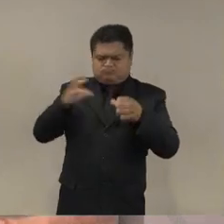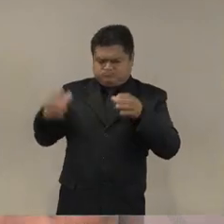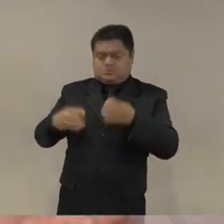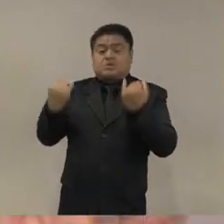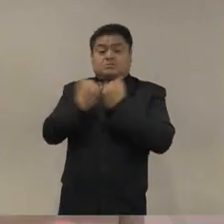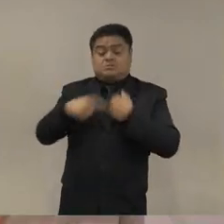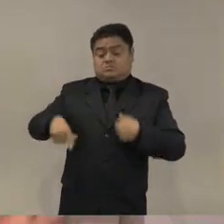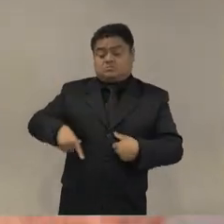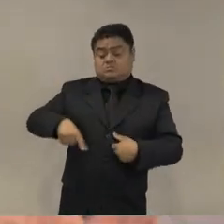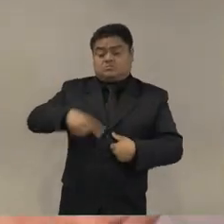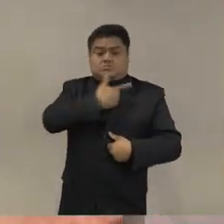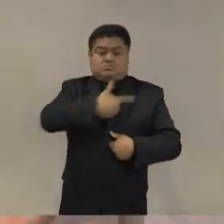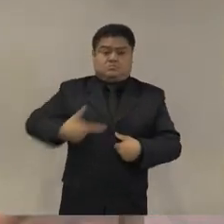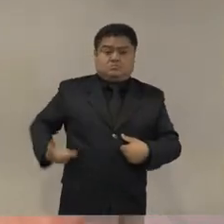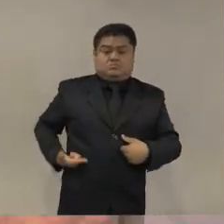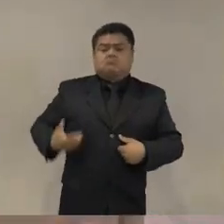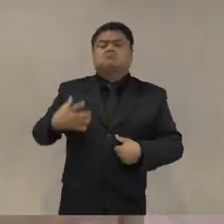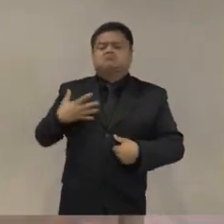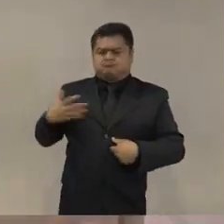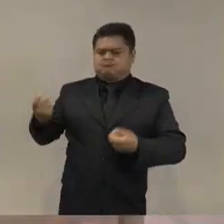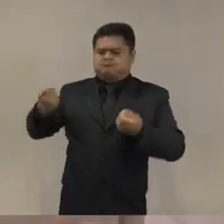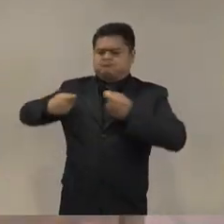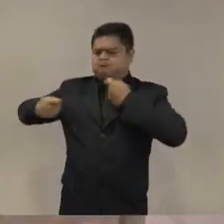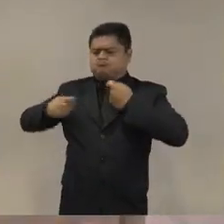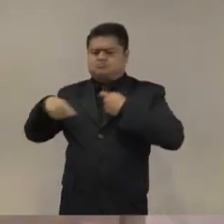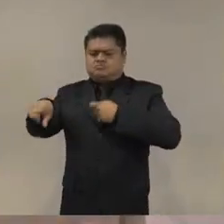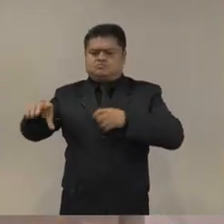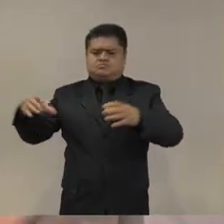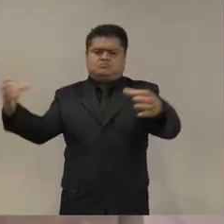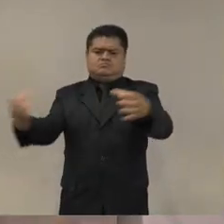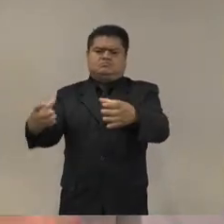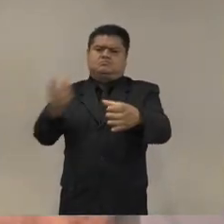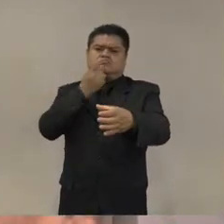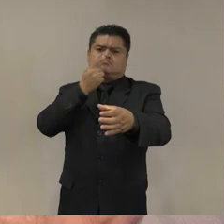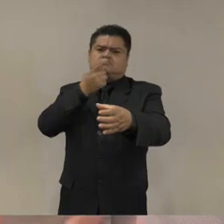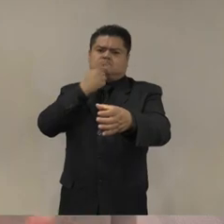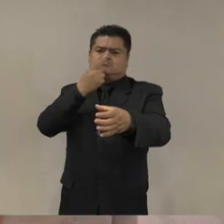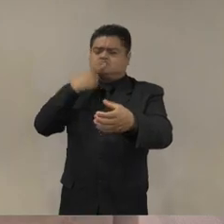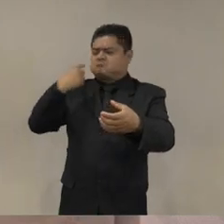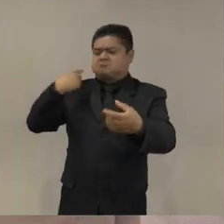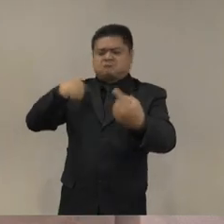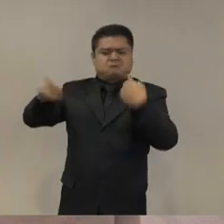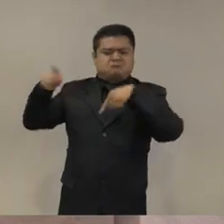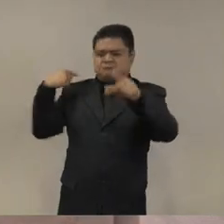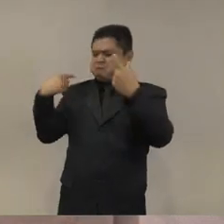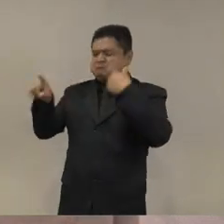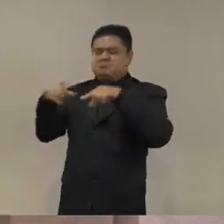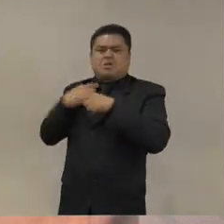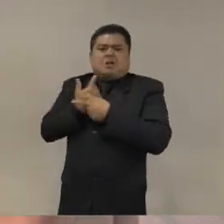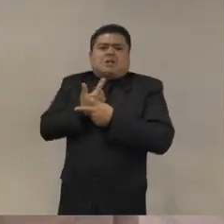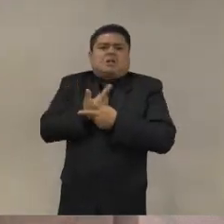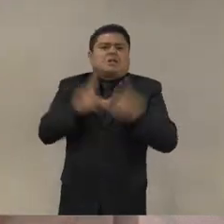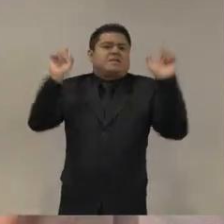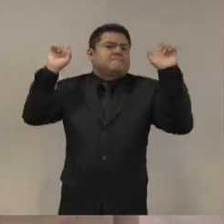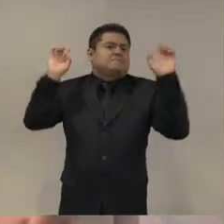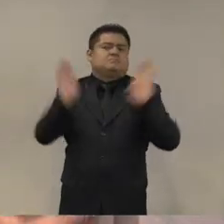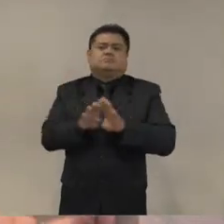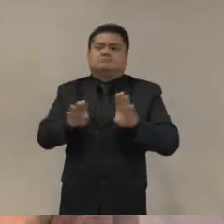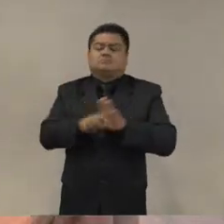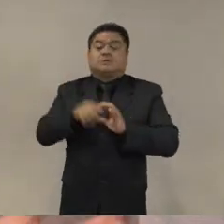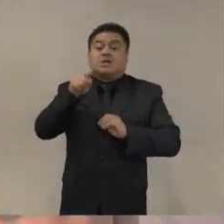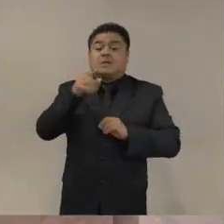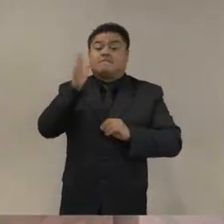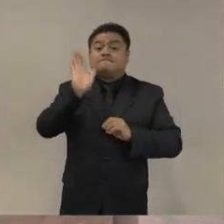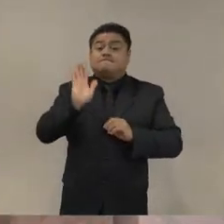manejaban sus cuerpos de policías como querían en clave de casi